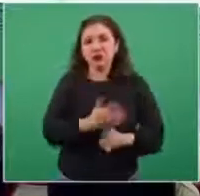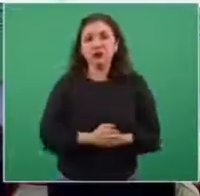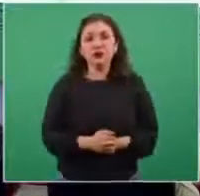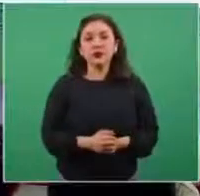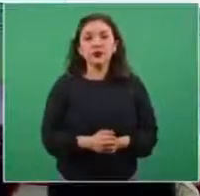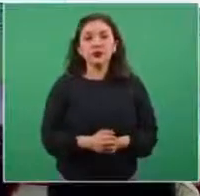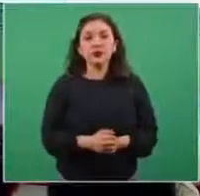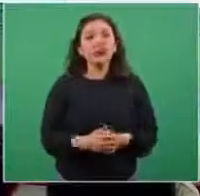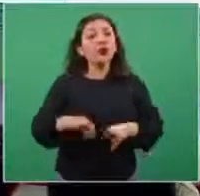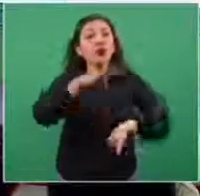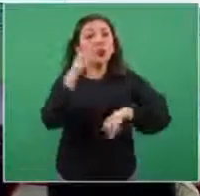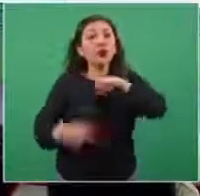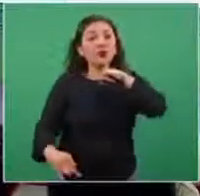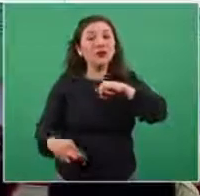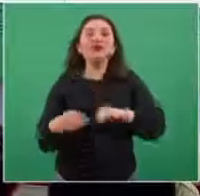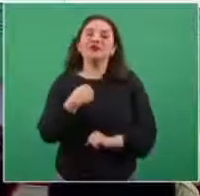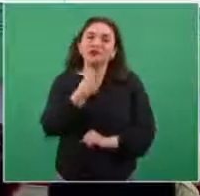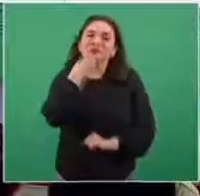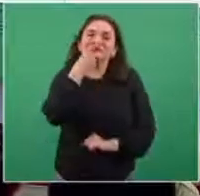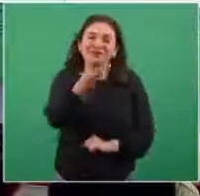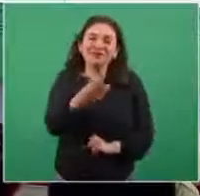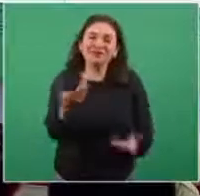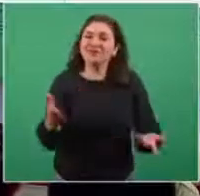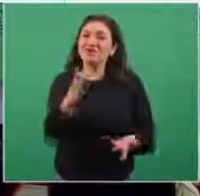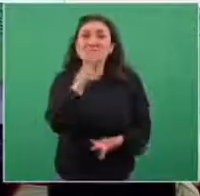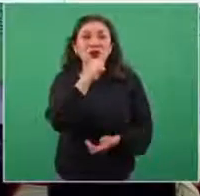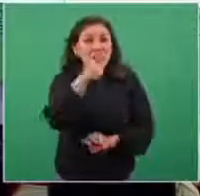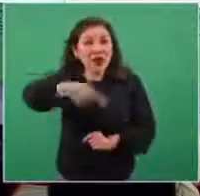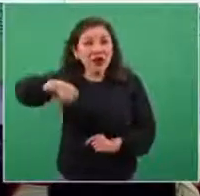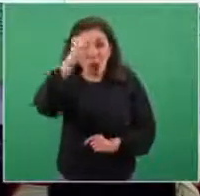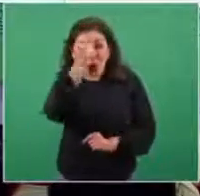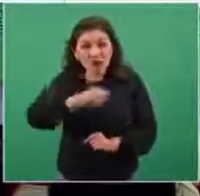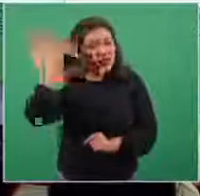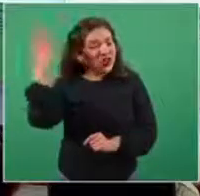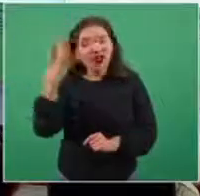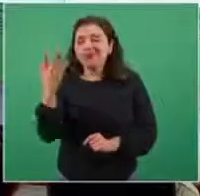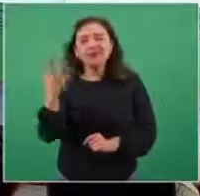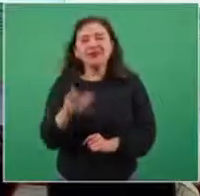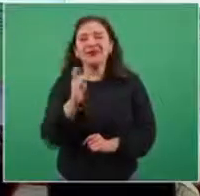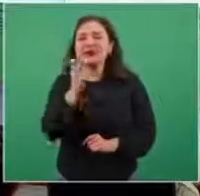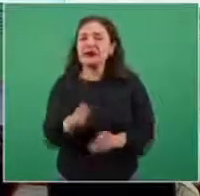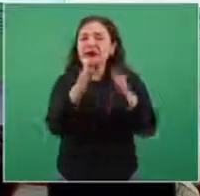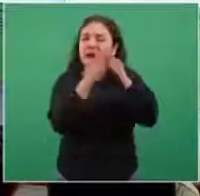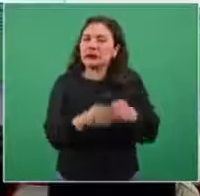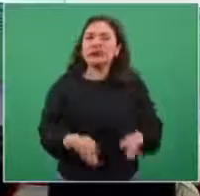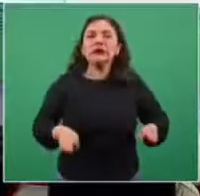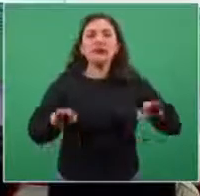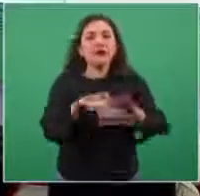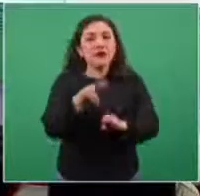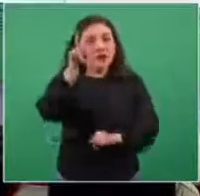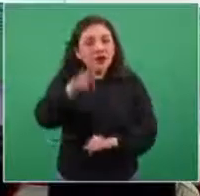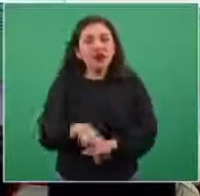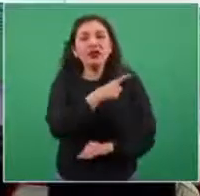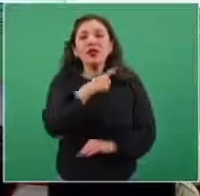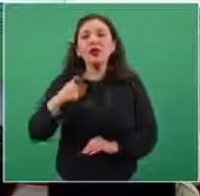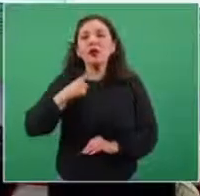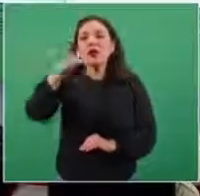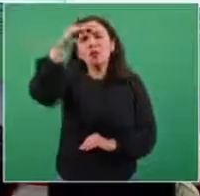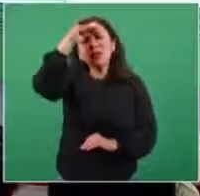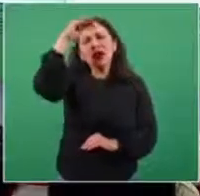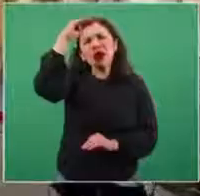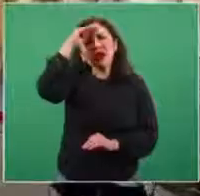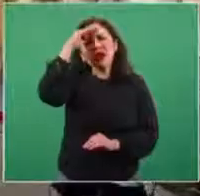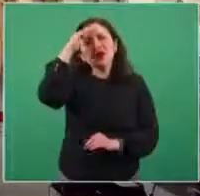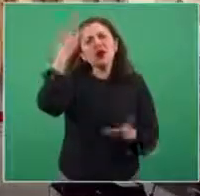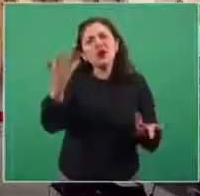Y finalmente, un mensaje que no podemos olvidar, es fundamental que pensemos en estas